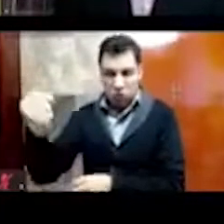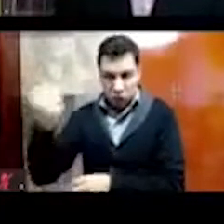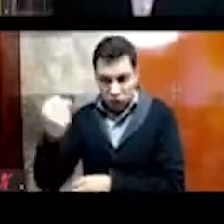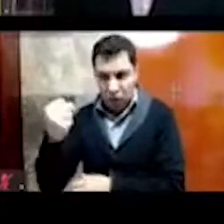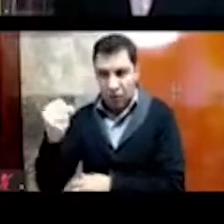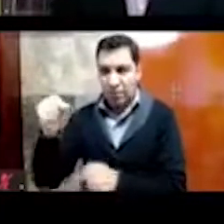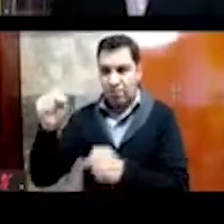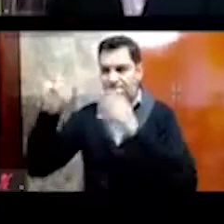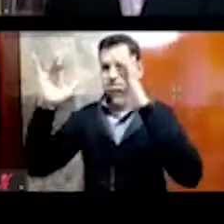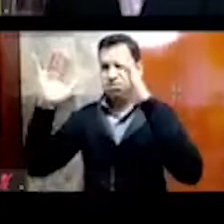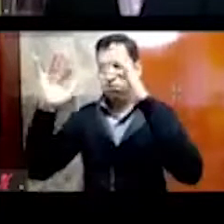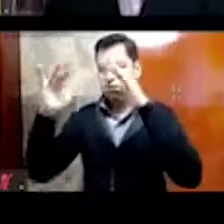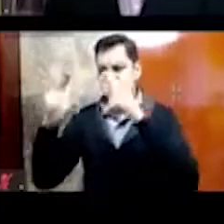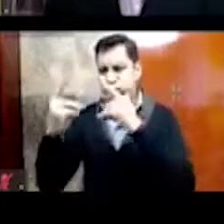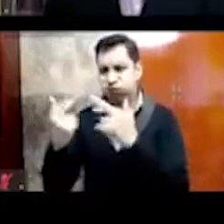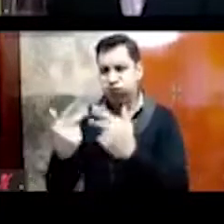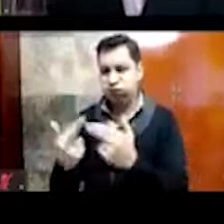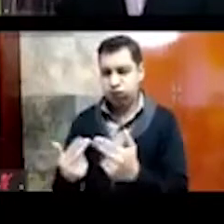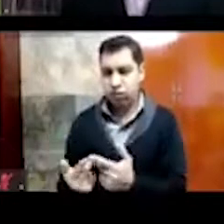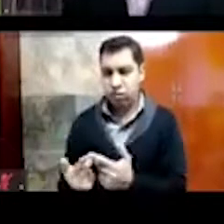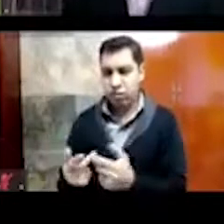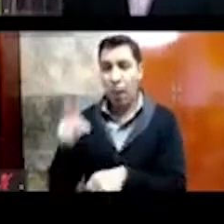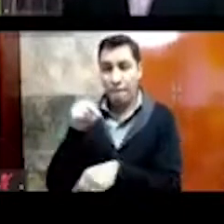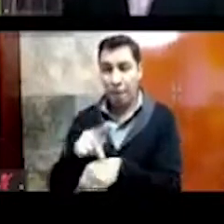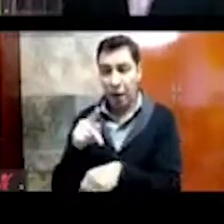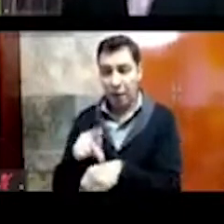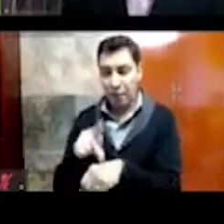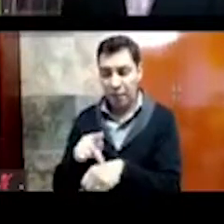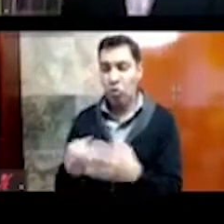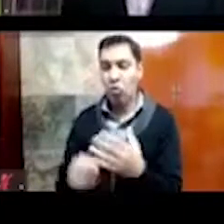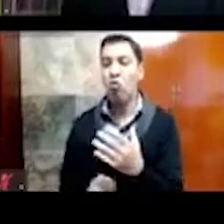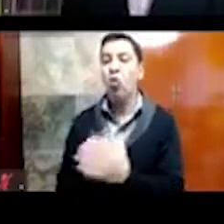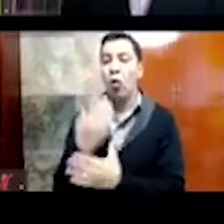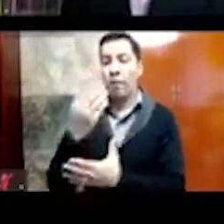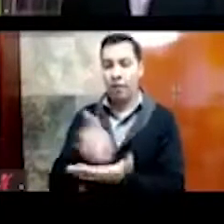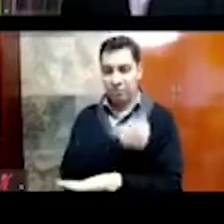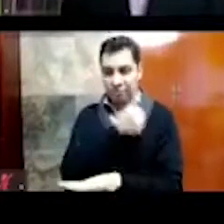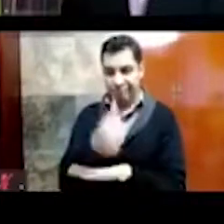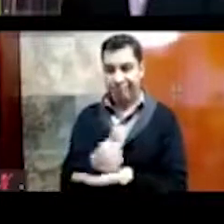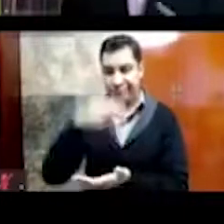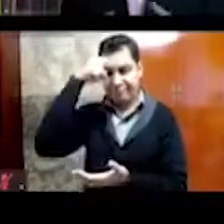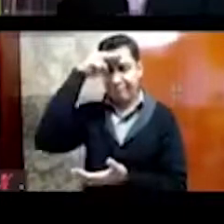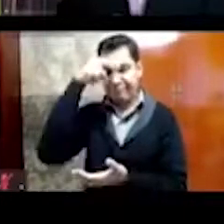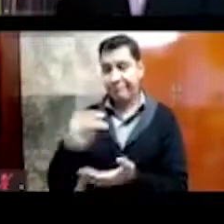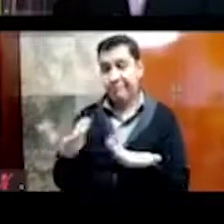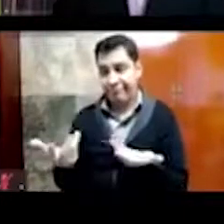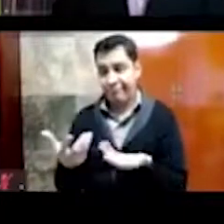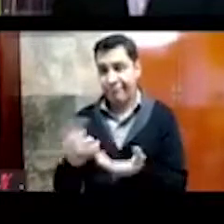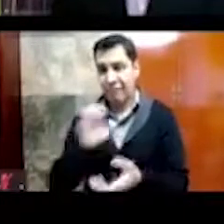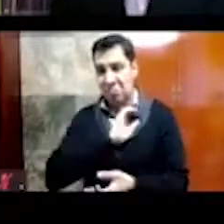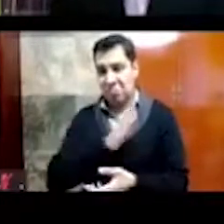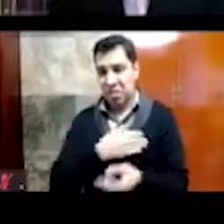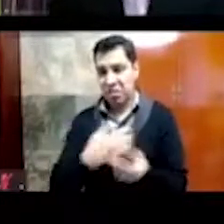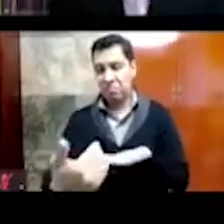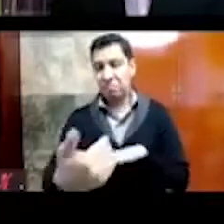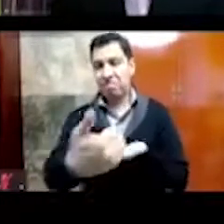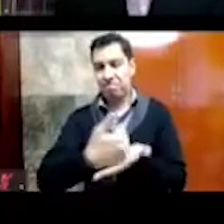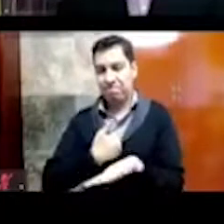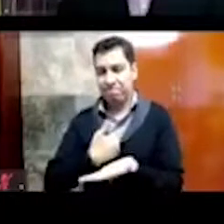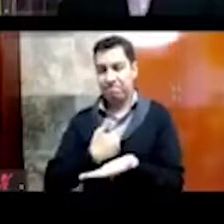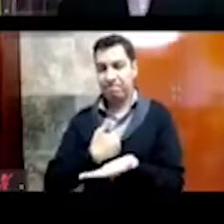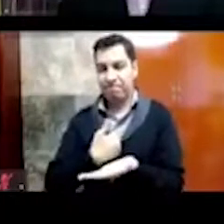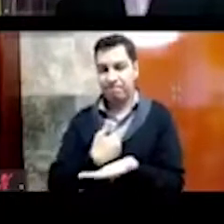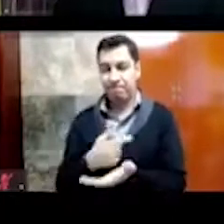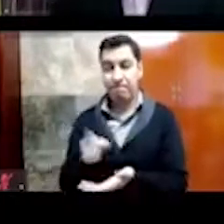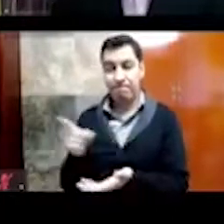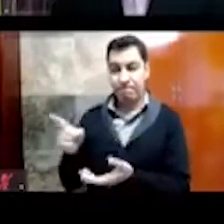y con esas mismas piedras van a construir la nueva ciudad de México, ¿verdad? Bueno, entonces, esta es la última imagen, es